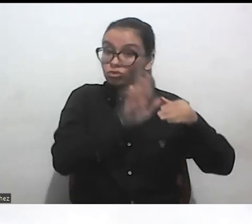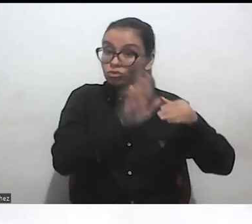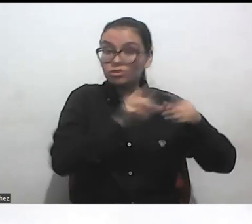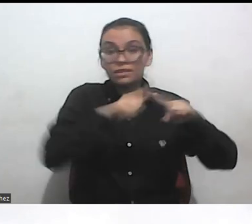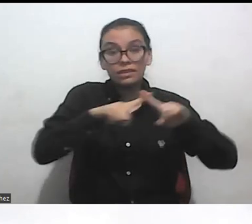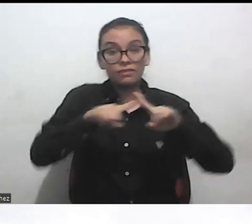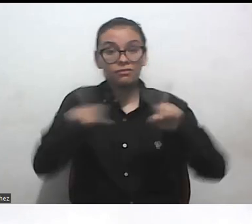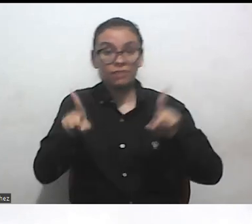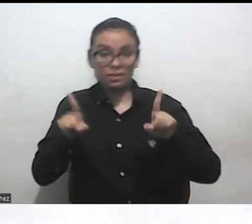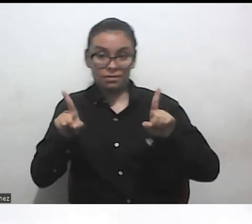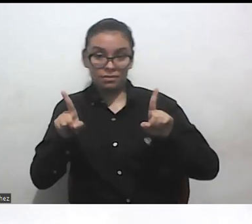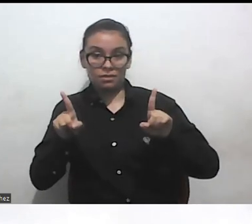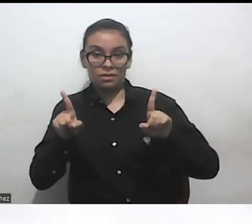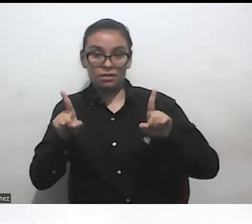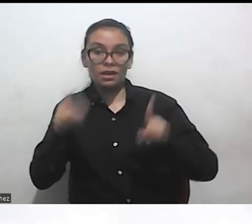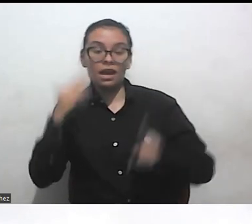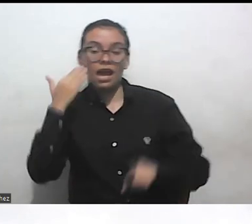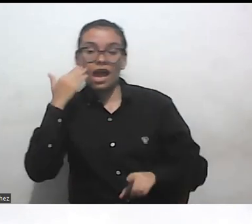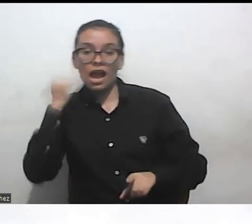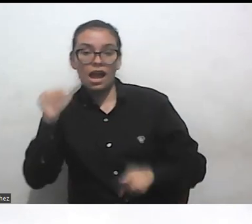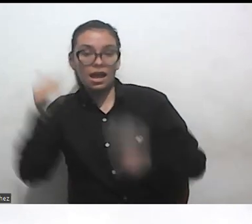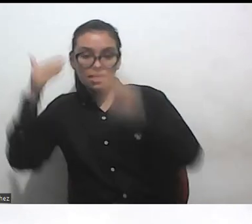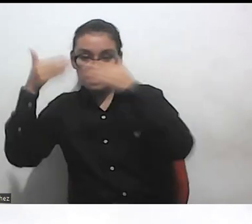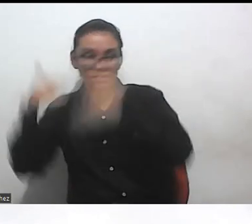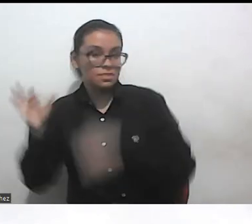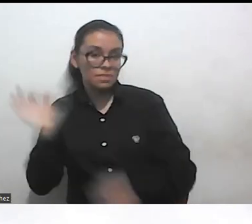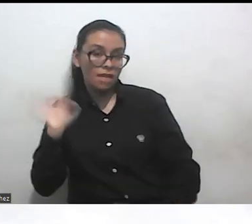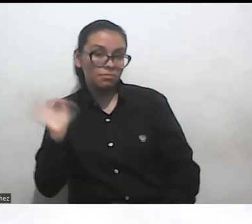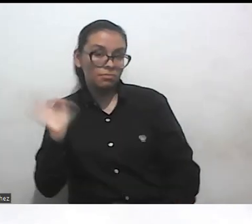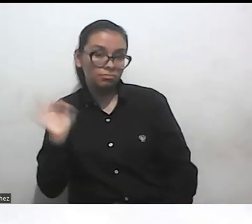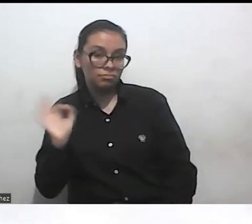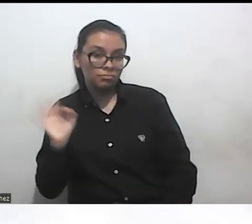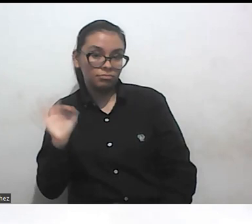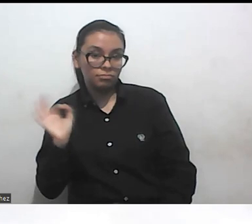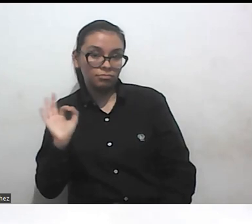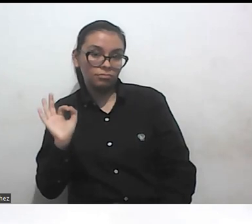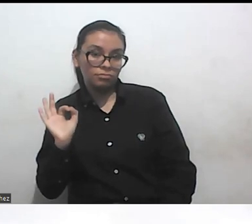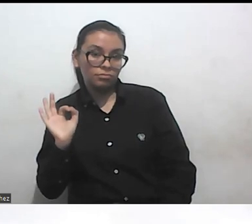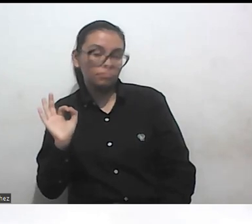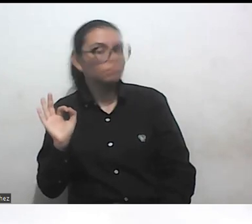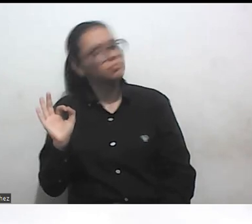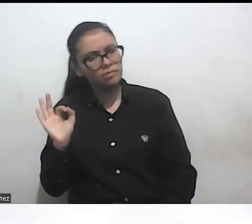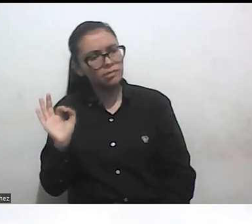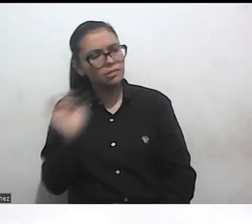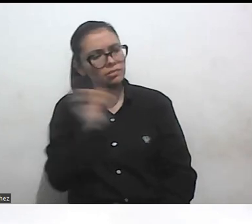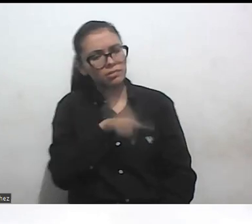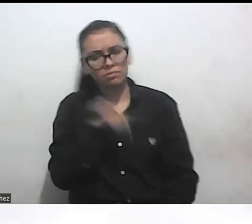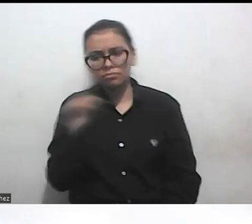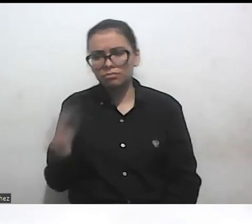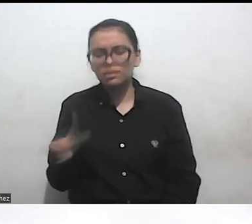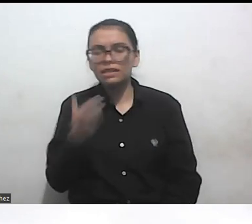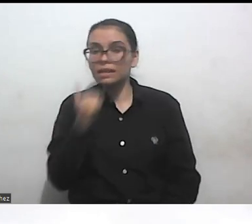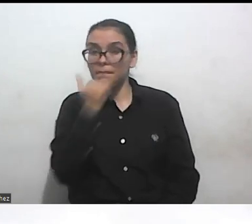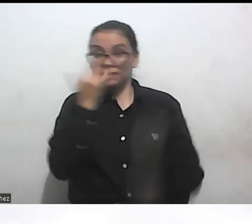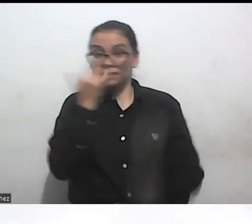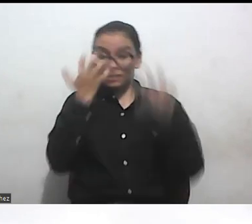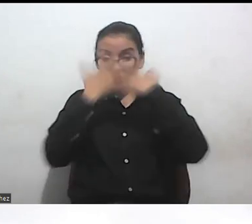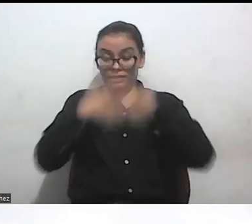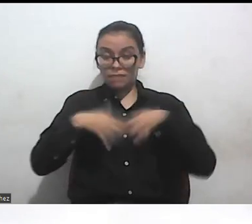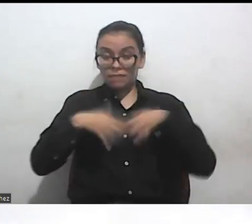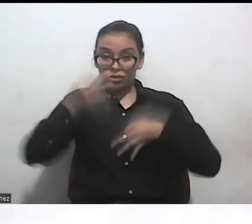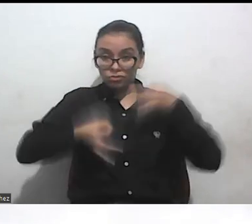enfrentan mujeres sin discapacidad. Y lo que ocurre ante el sistema de justicia es que ese tipo de violencia se